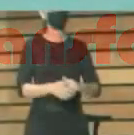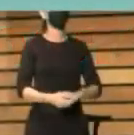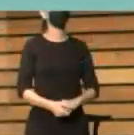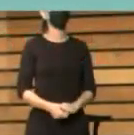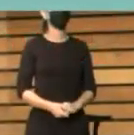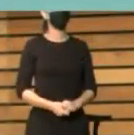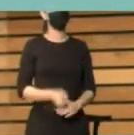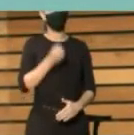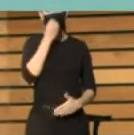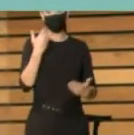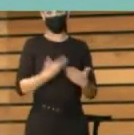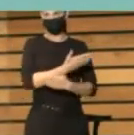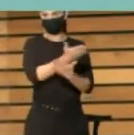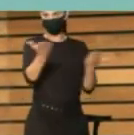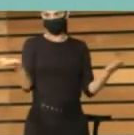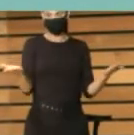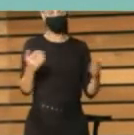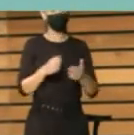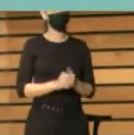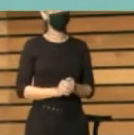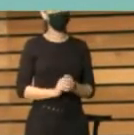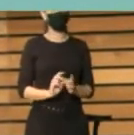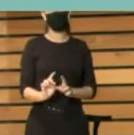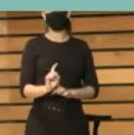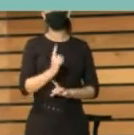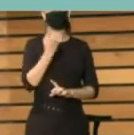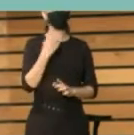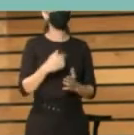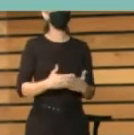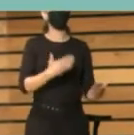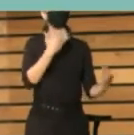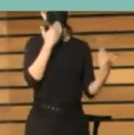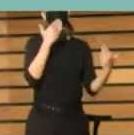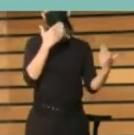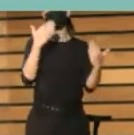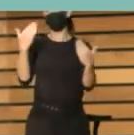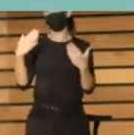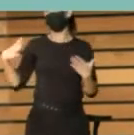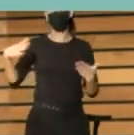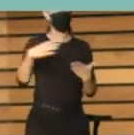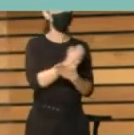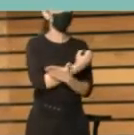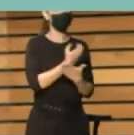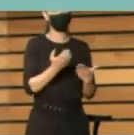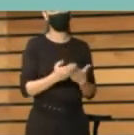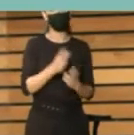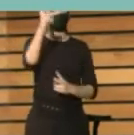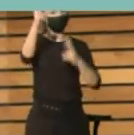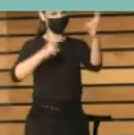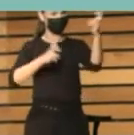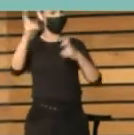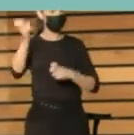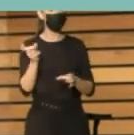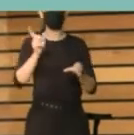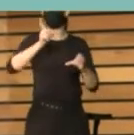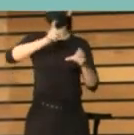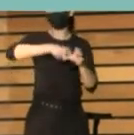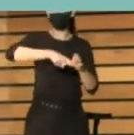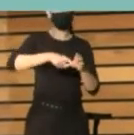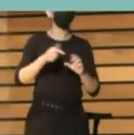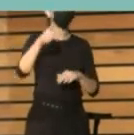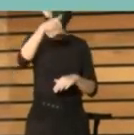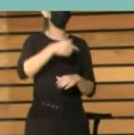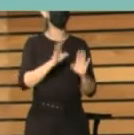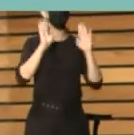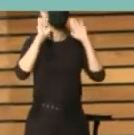Buenos días a todos. En primer lugar, muchas gracias a todos y a todas por vuestra asistencia y participación en este